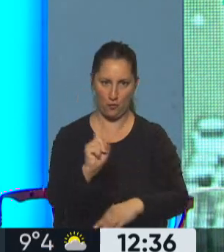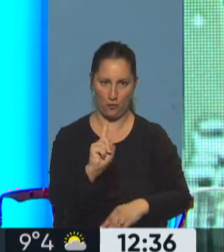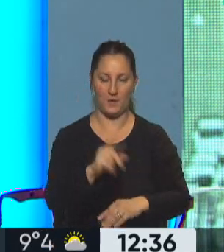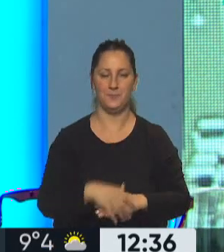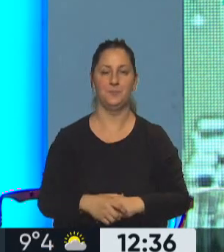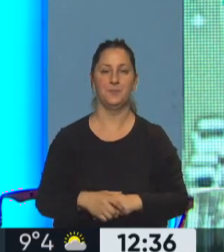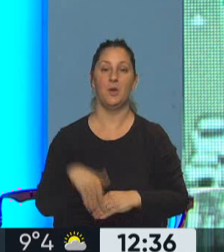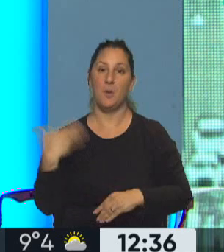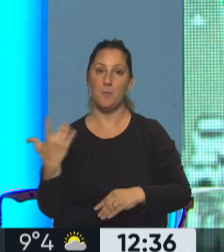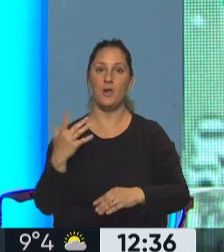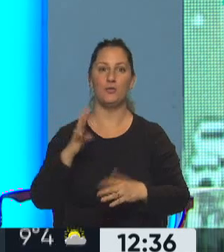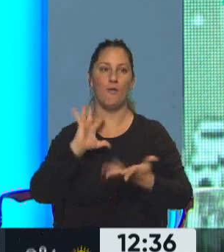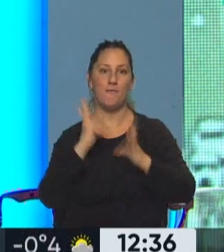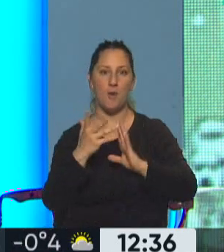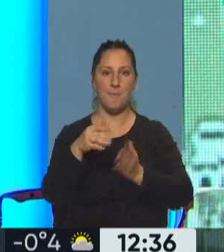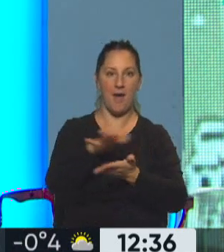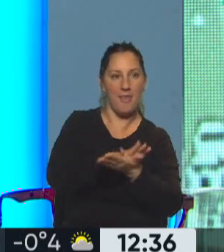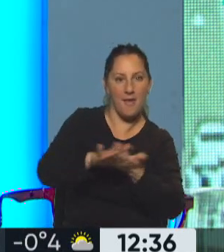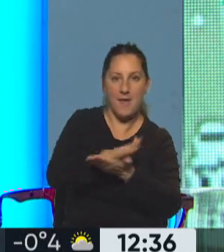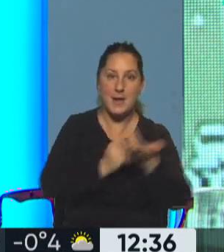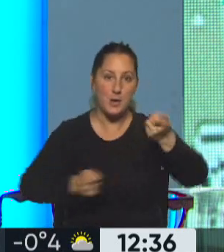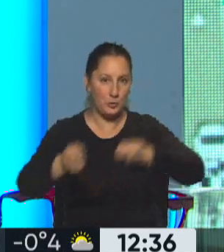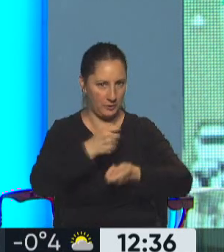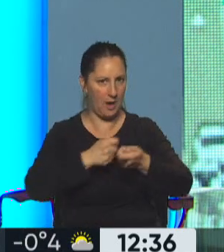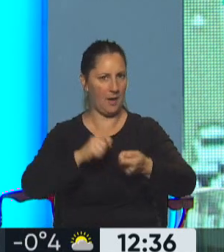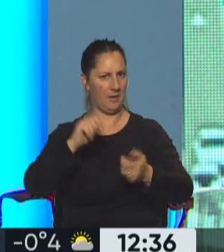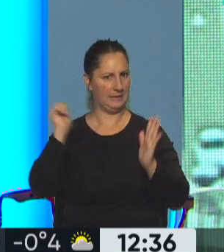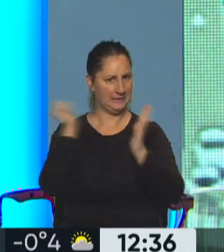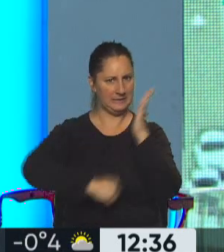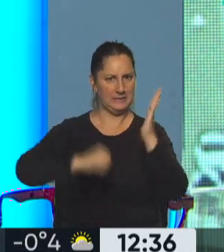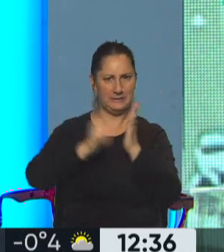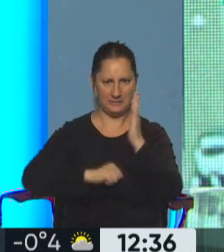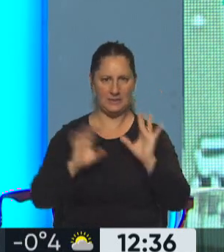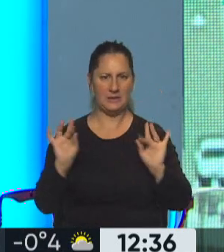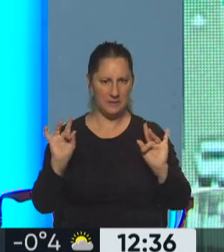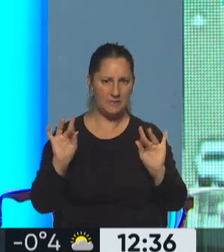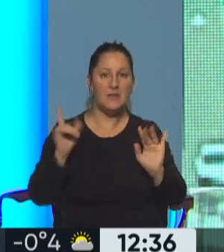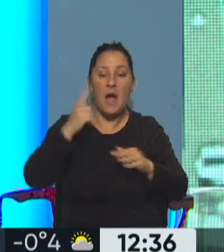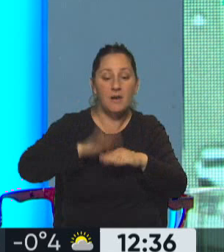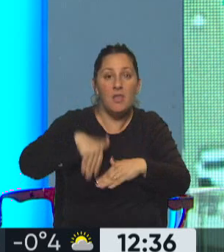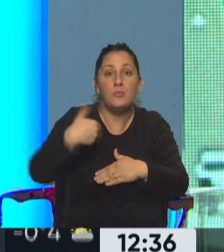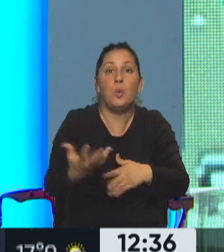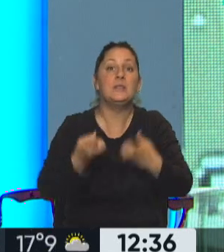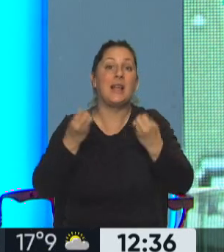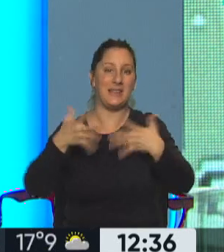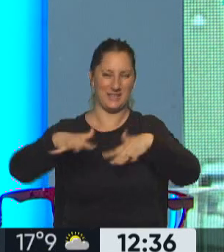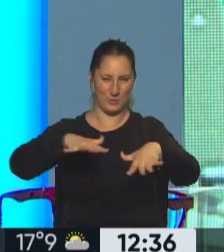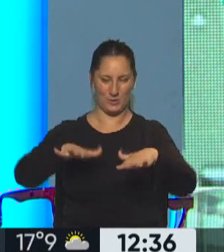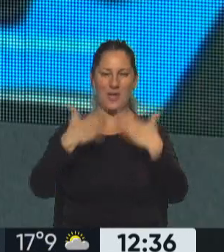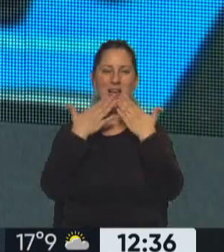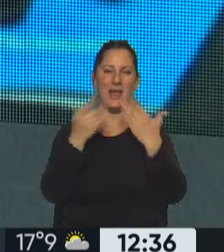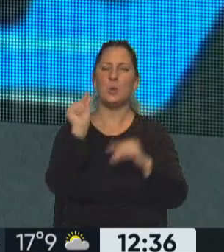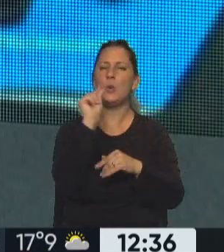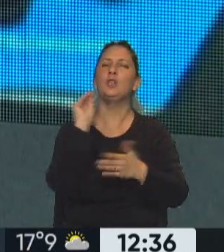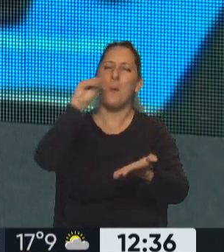endureciendo los términos de este conflicto y bueno, vamos a ver después de hoy en qué resulta. Gracias Raúl, el Minuto Más